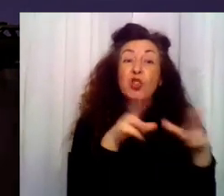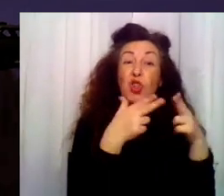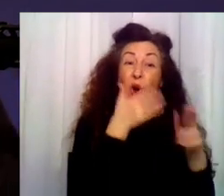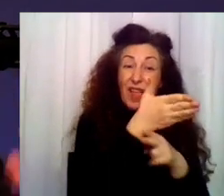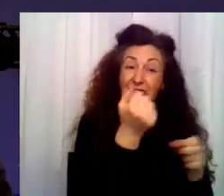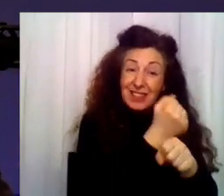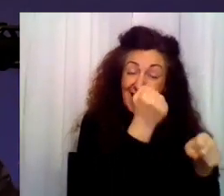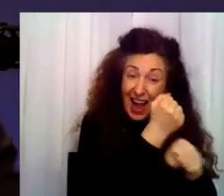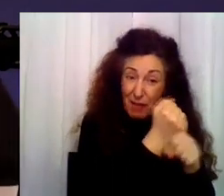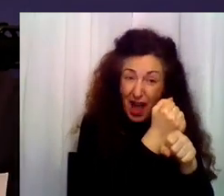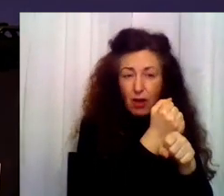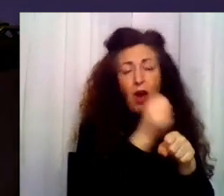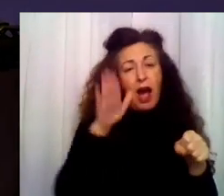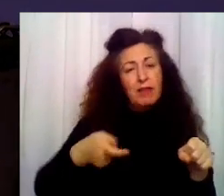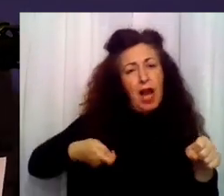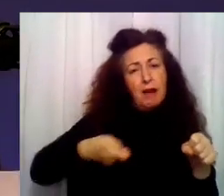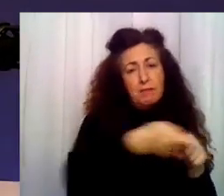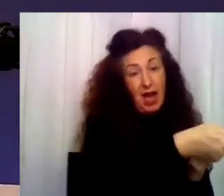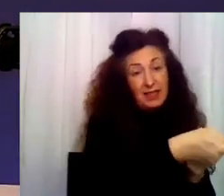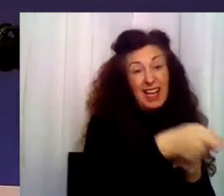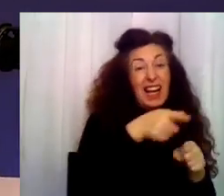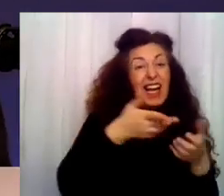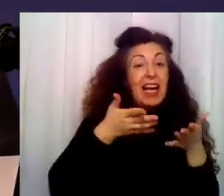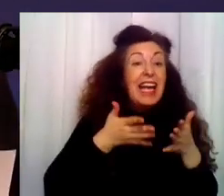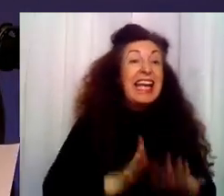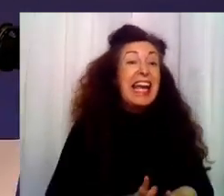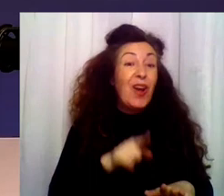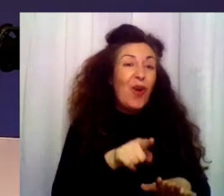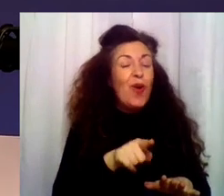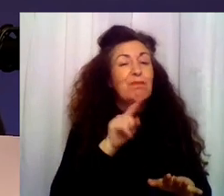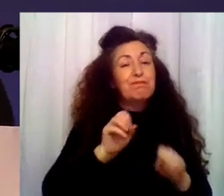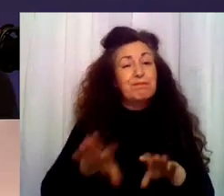años que provisionalmente se encontraba en una casa de acogida.